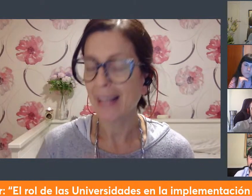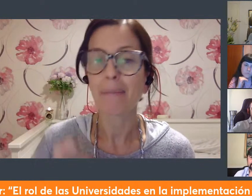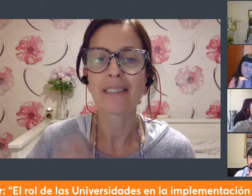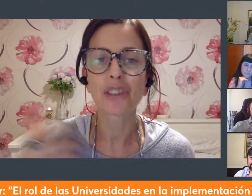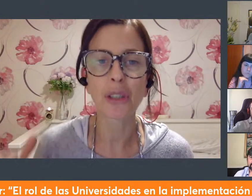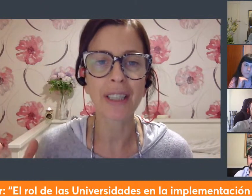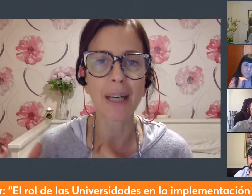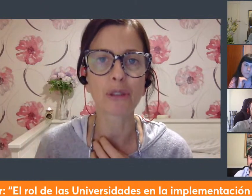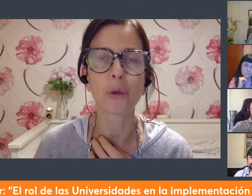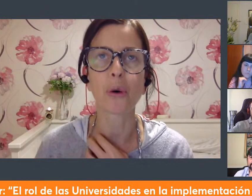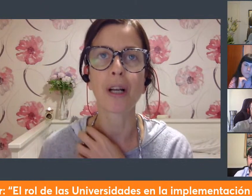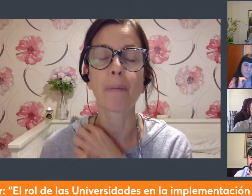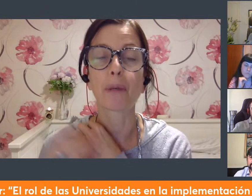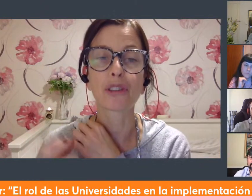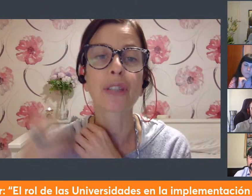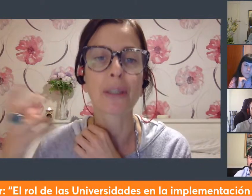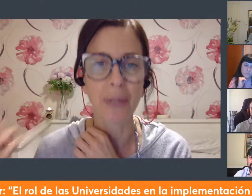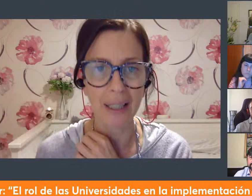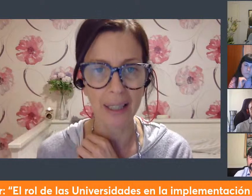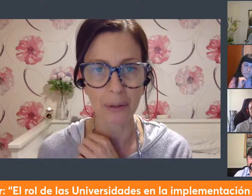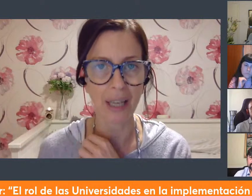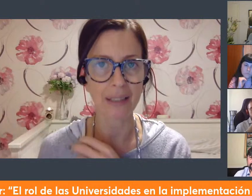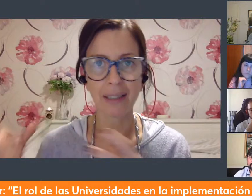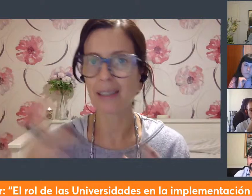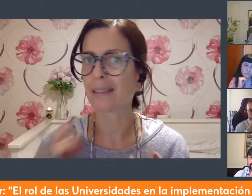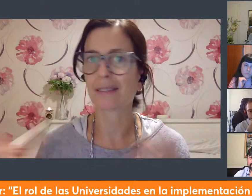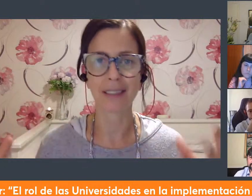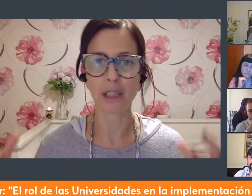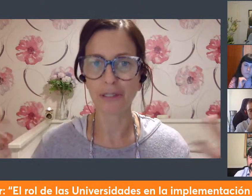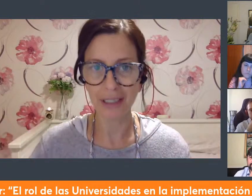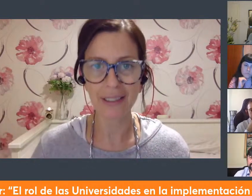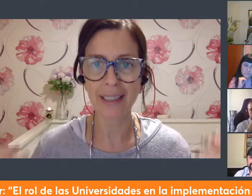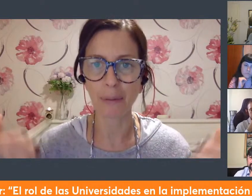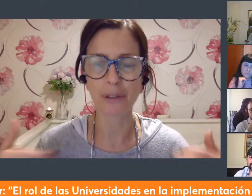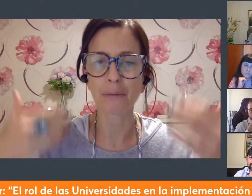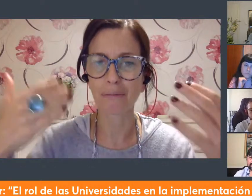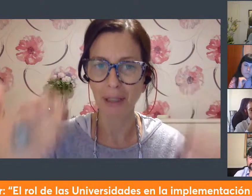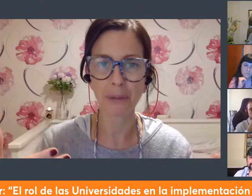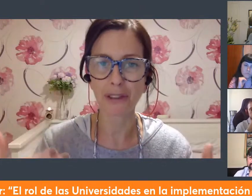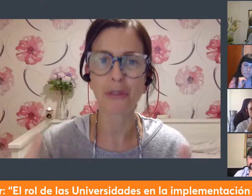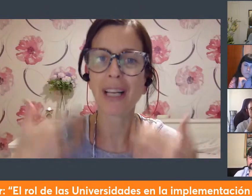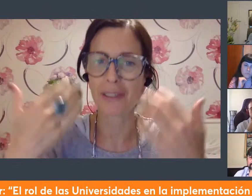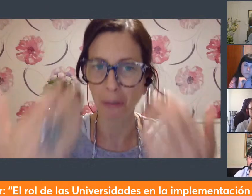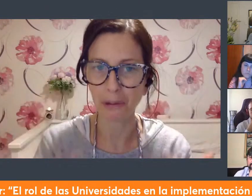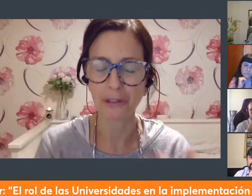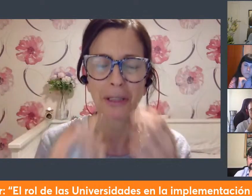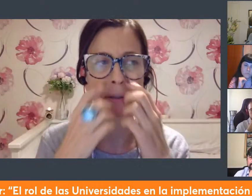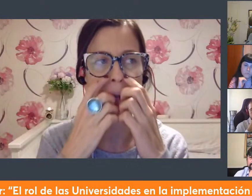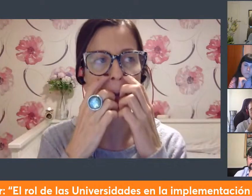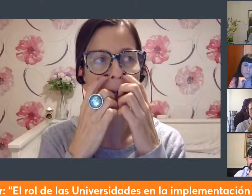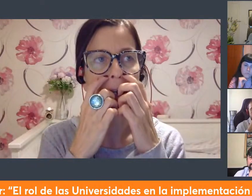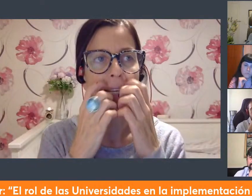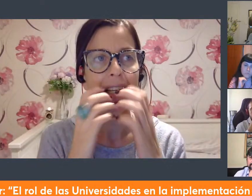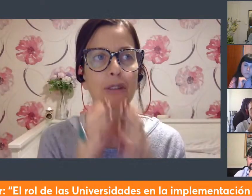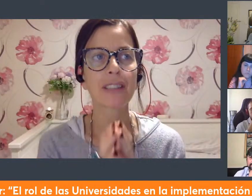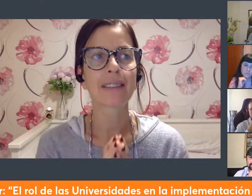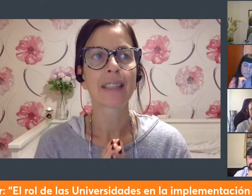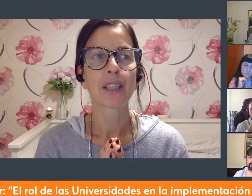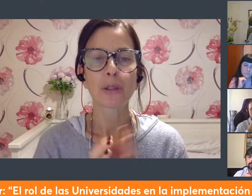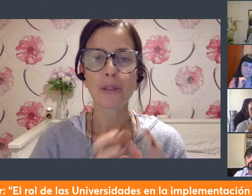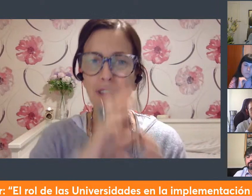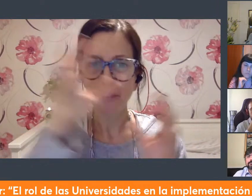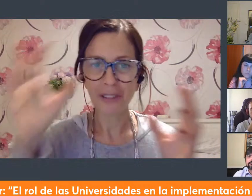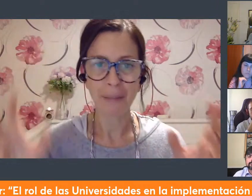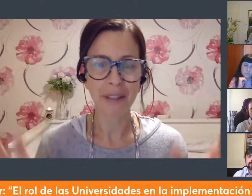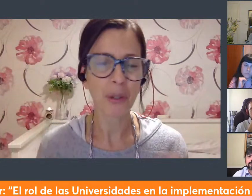la dimensión digamos o el proceso natural de naturaleza y ya nos dicen que estamos en un proceso del antropoceno ¿no? entonces